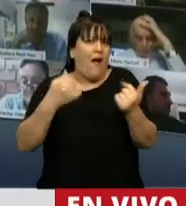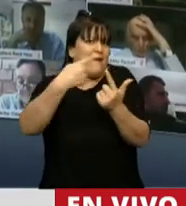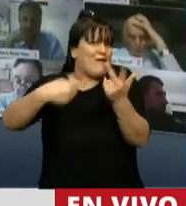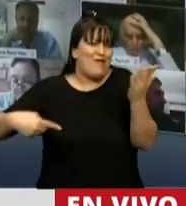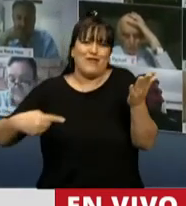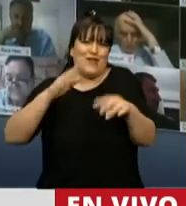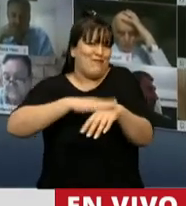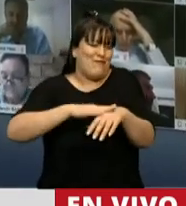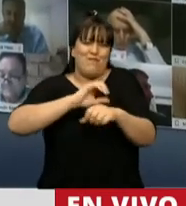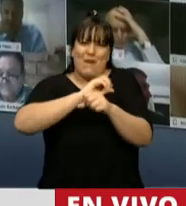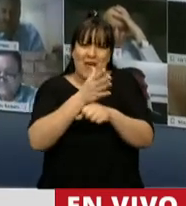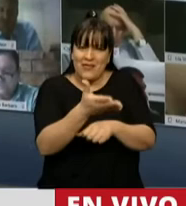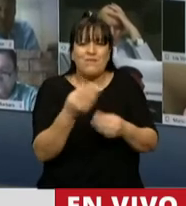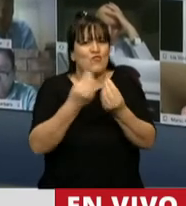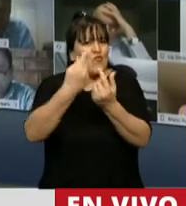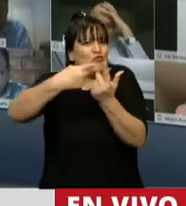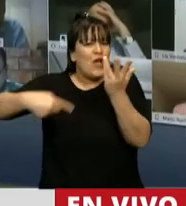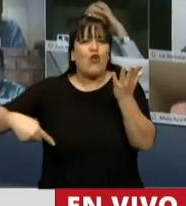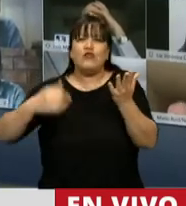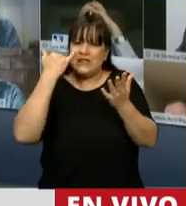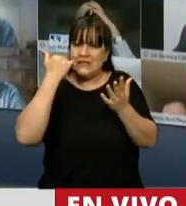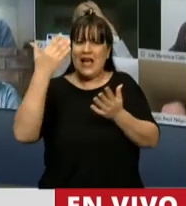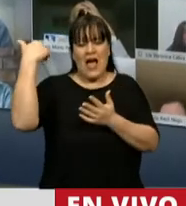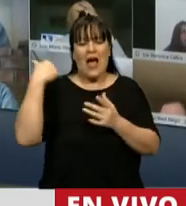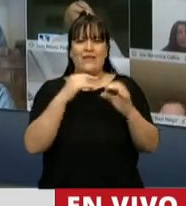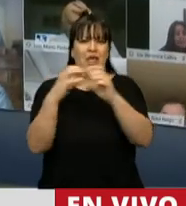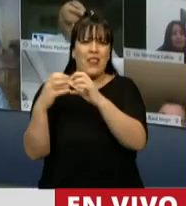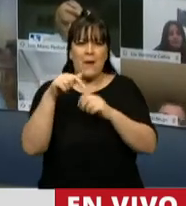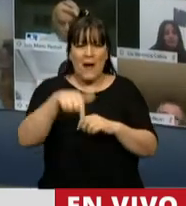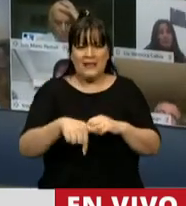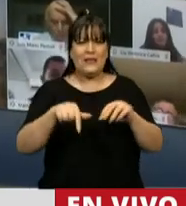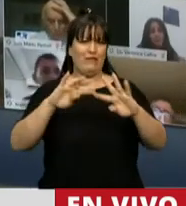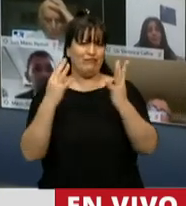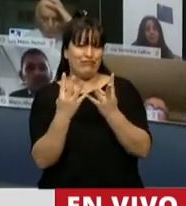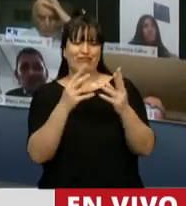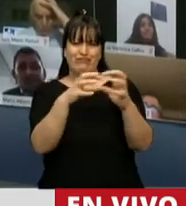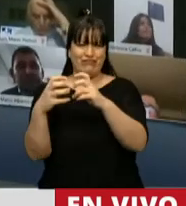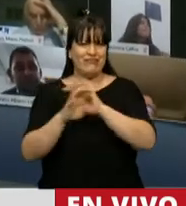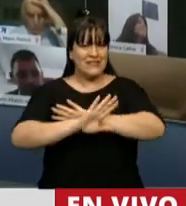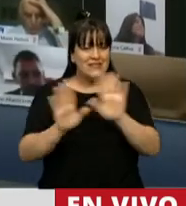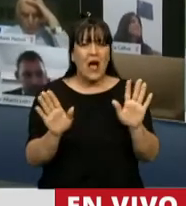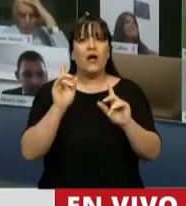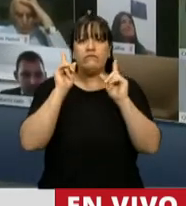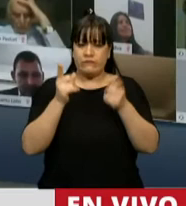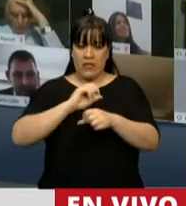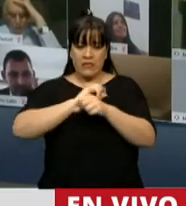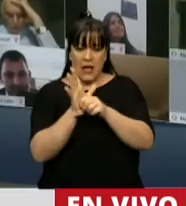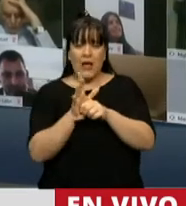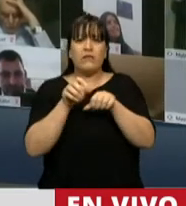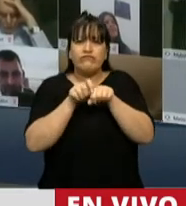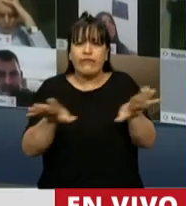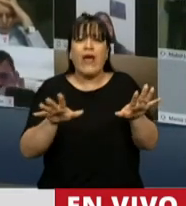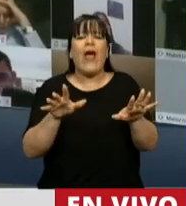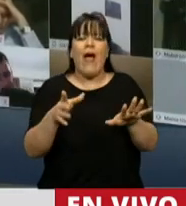todo tipo, y muchas de ellas las hemos debatido ampliamente en este recinto, también la pandemia deja saberes.